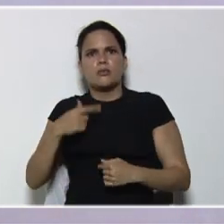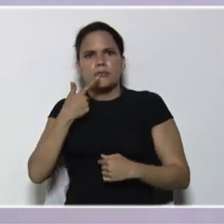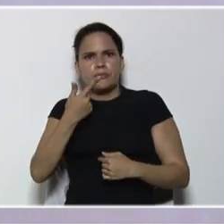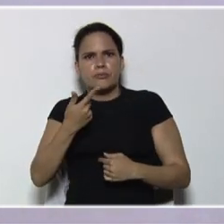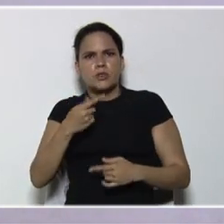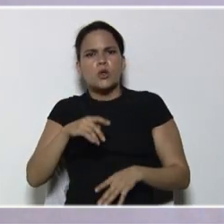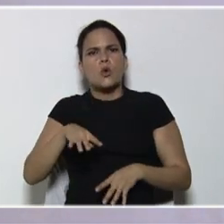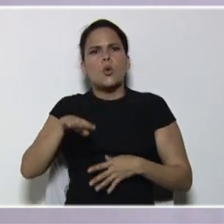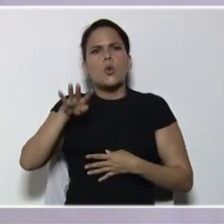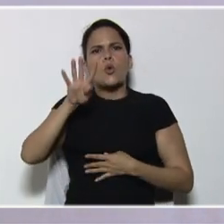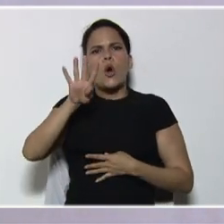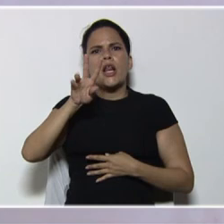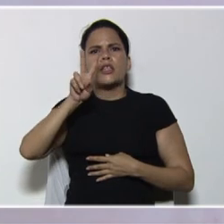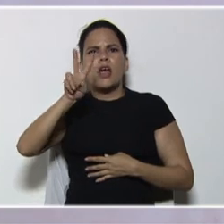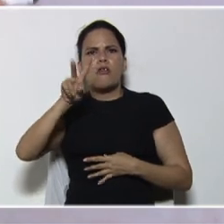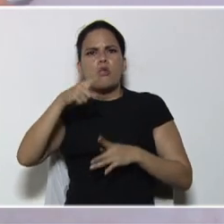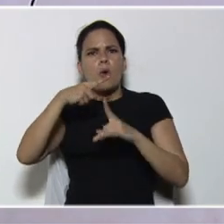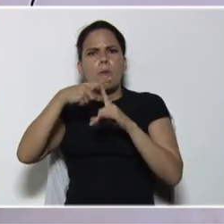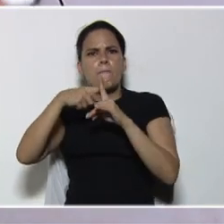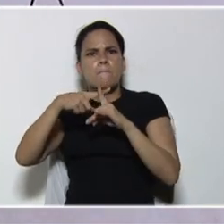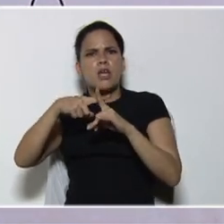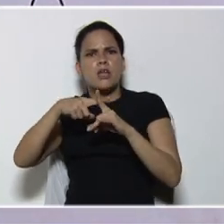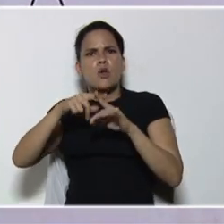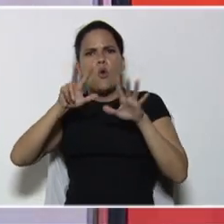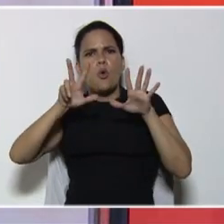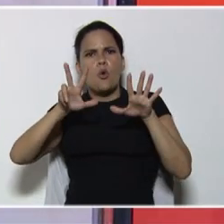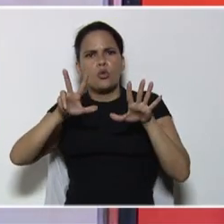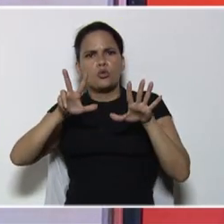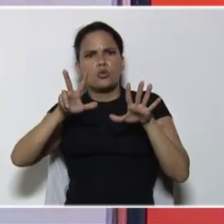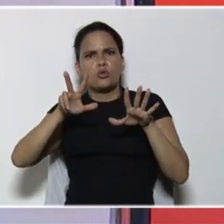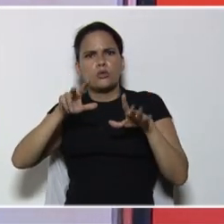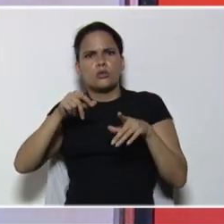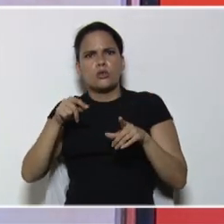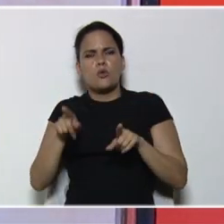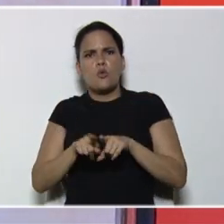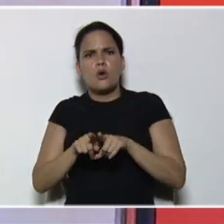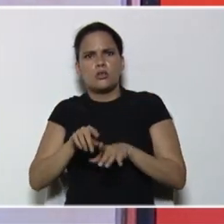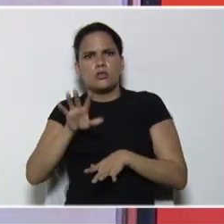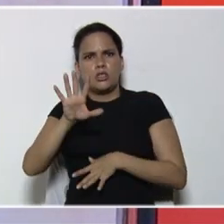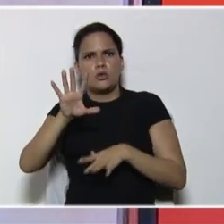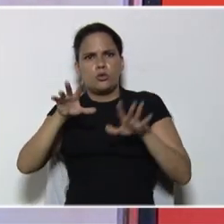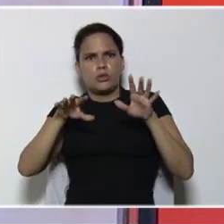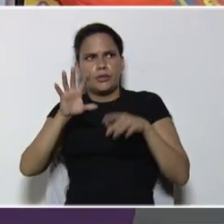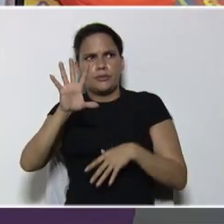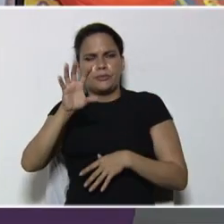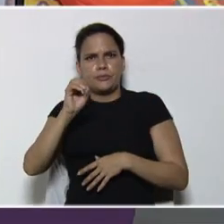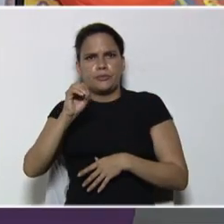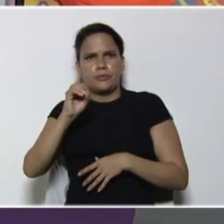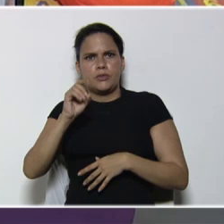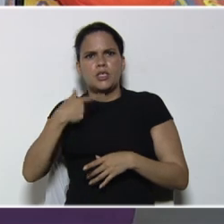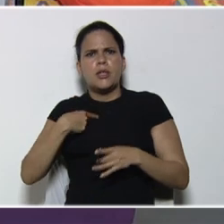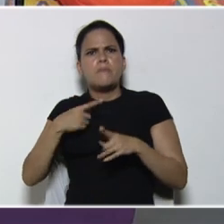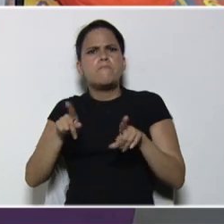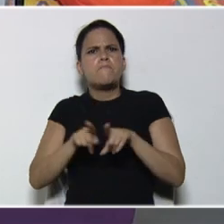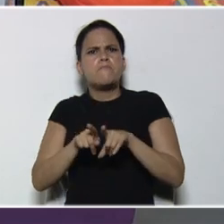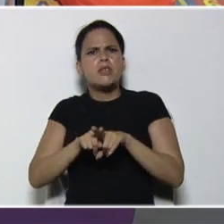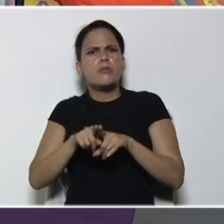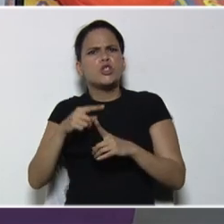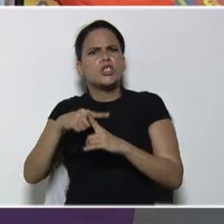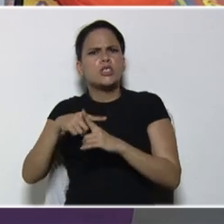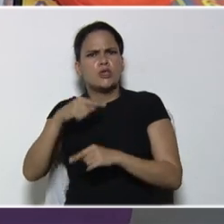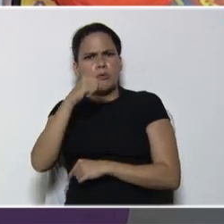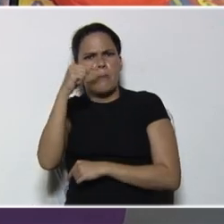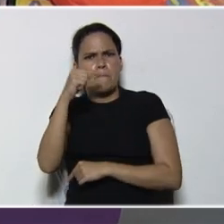más 8, sería 50. Bien, si conservan signos